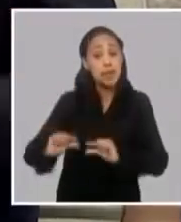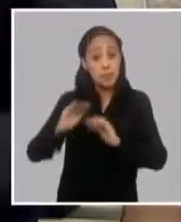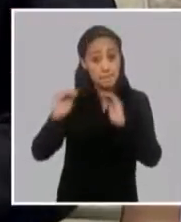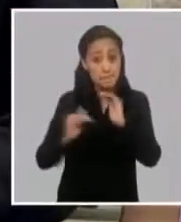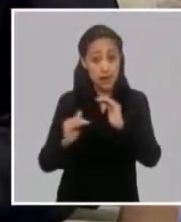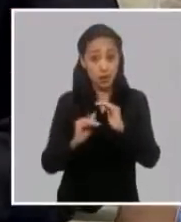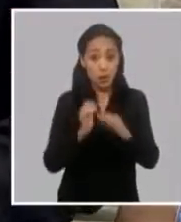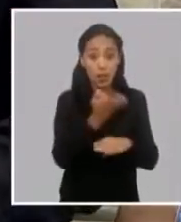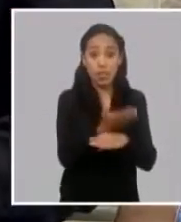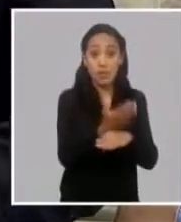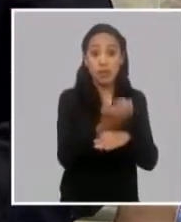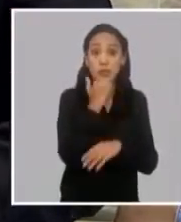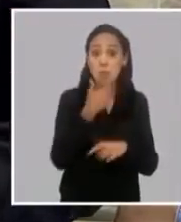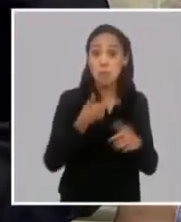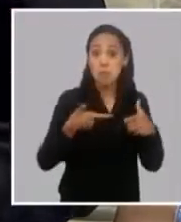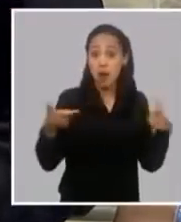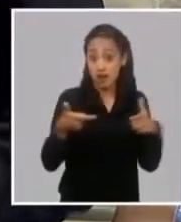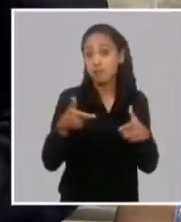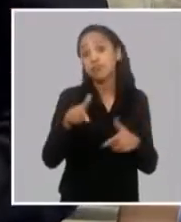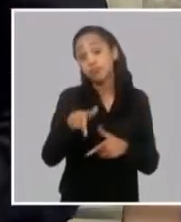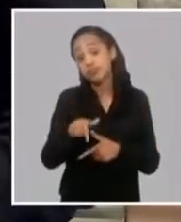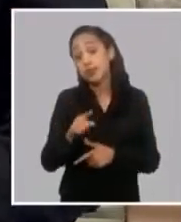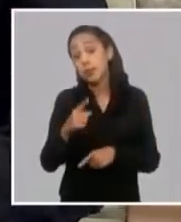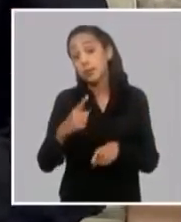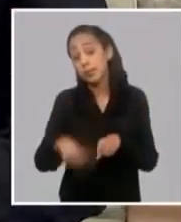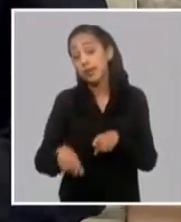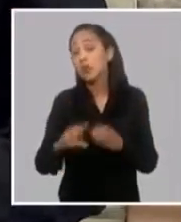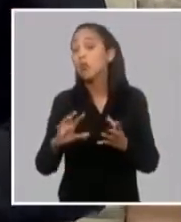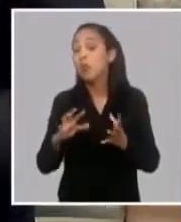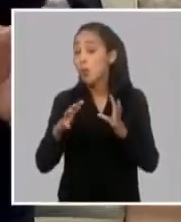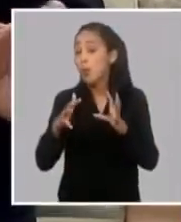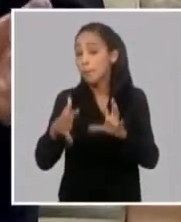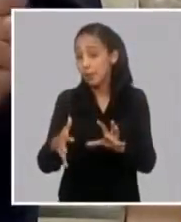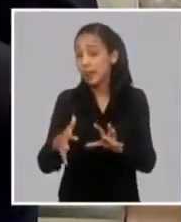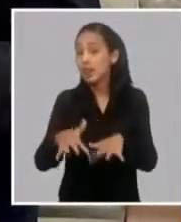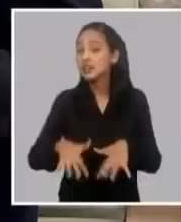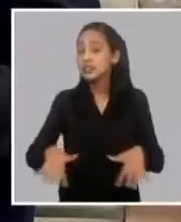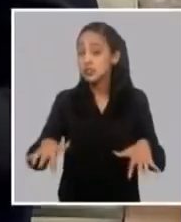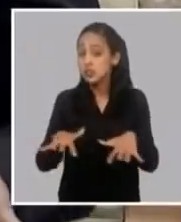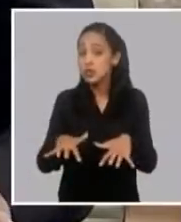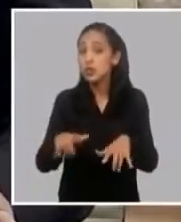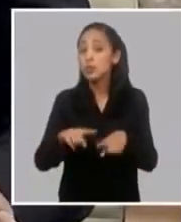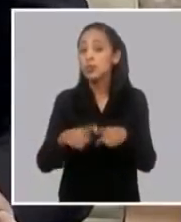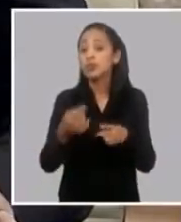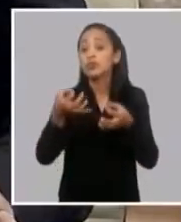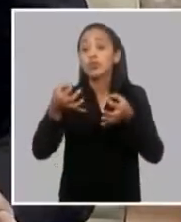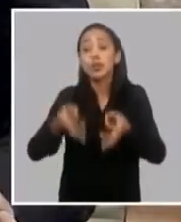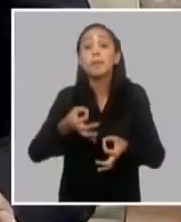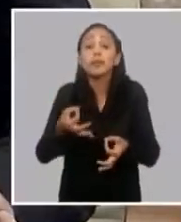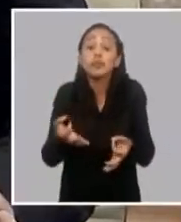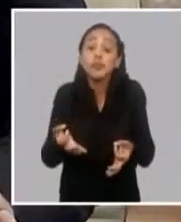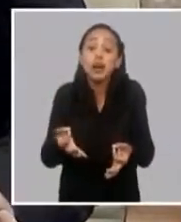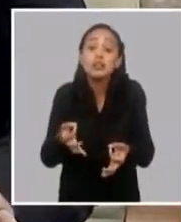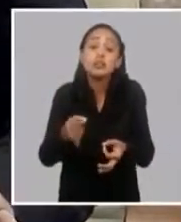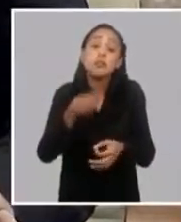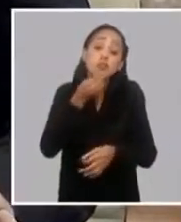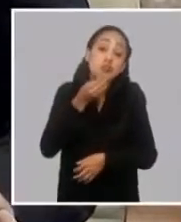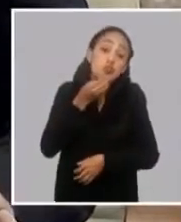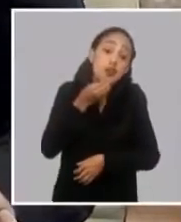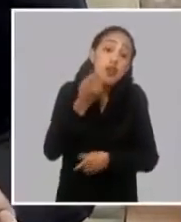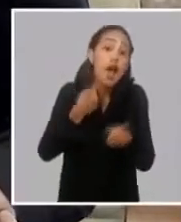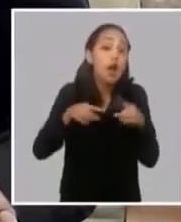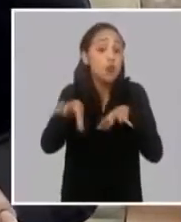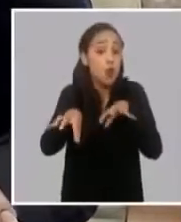tiene. Y entonces, este es un asunto que es complejo. Entonces, por eso siempre ha quedado la posibilidad del apagón,